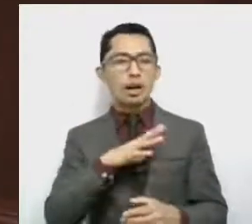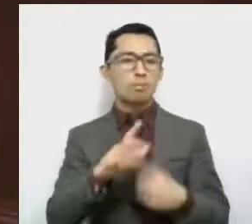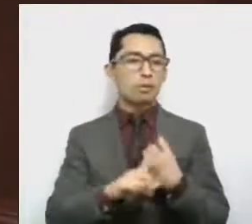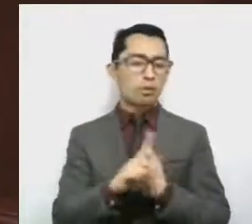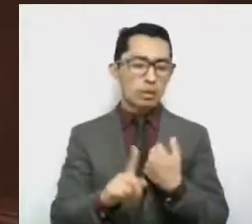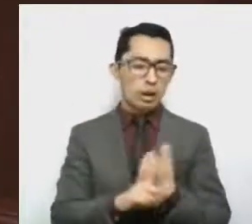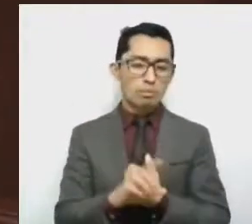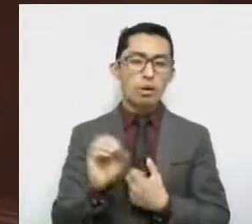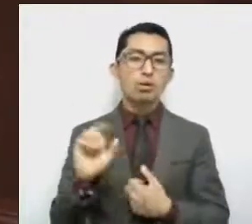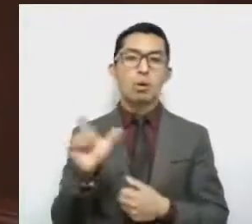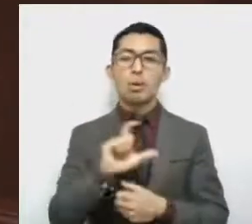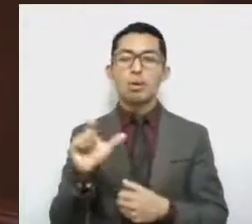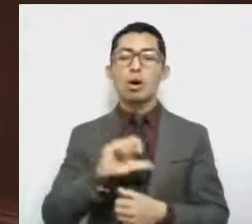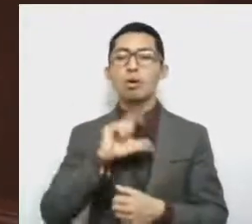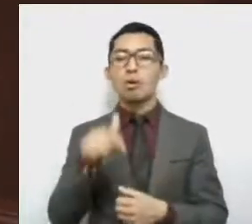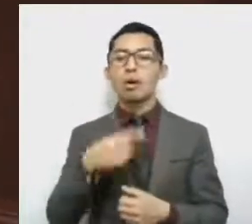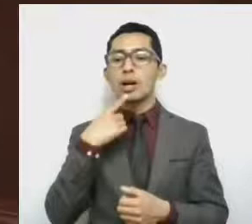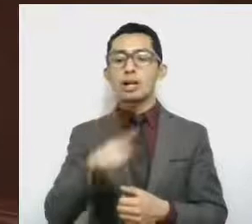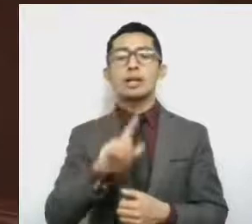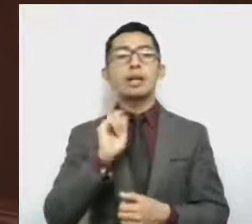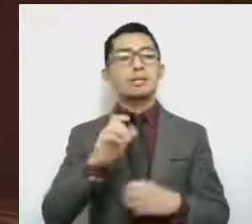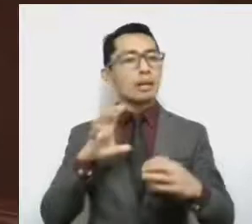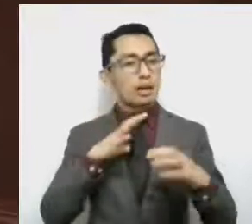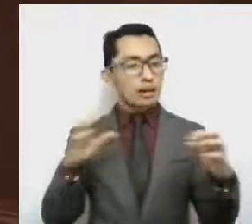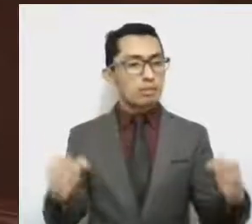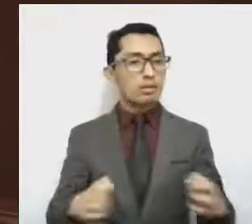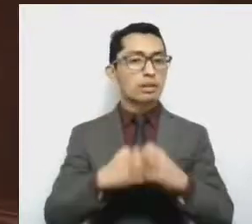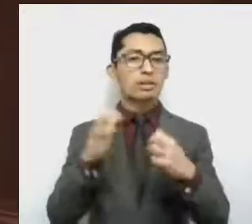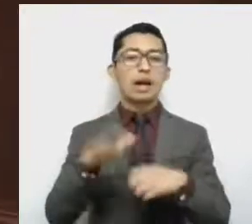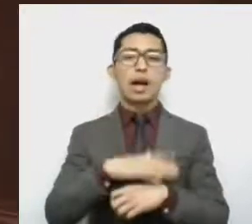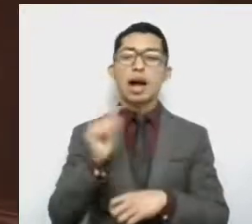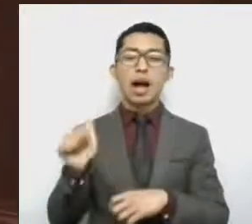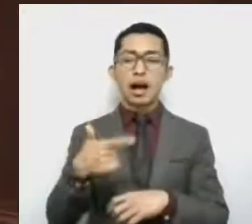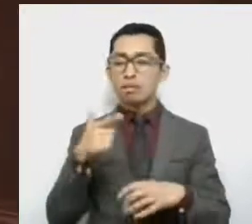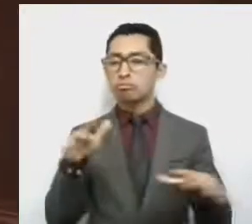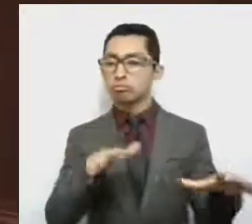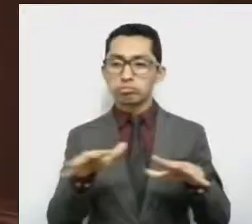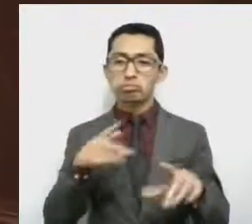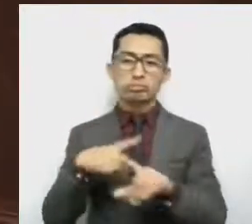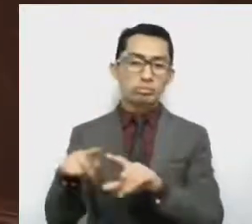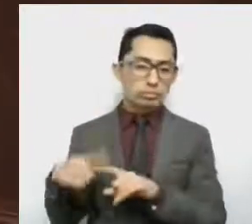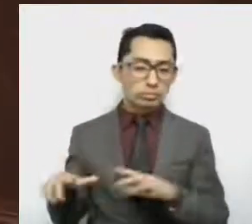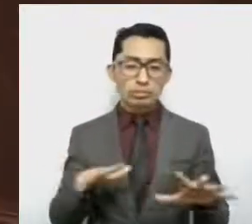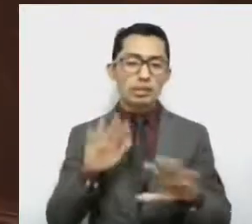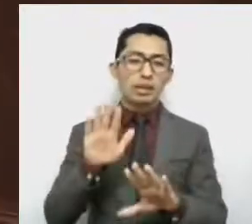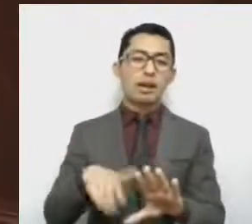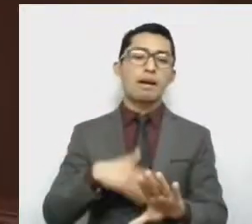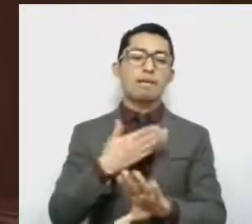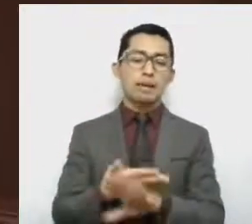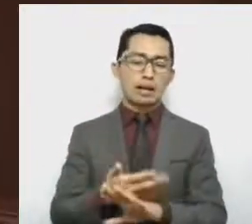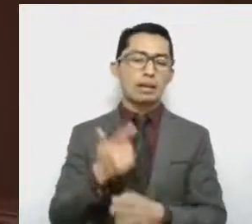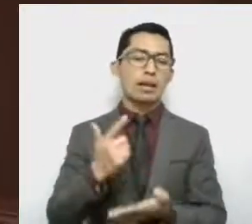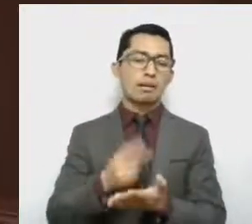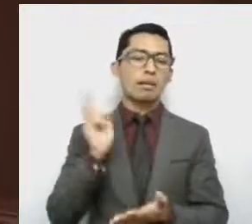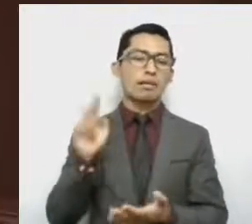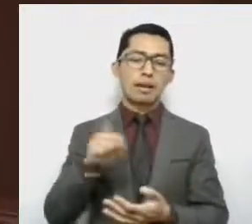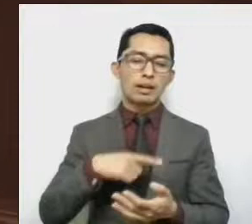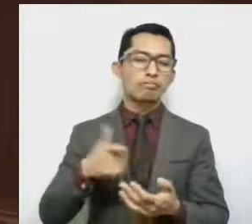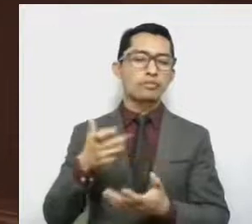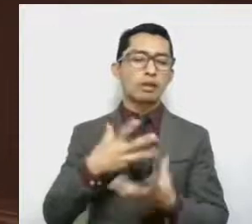se expidan declaratorias de emergencia por desastres naturales que afecten gravemente a la economía,